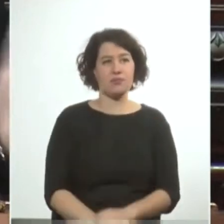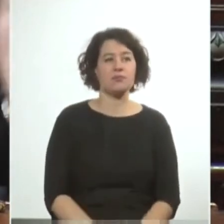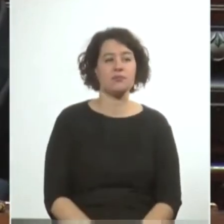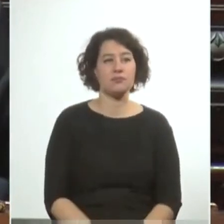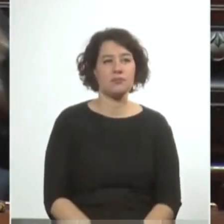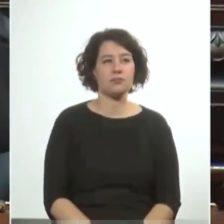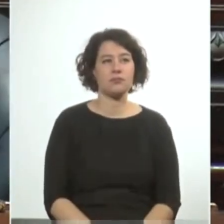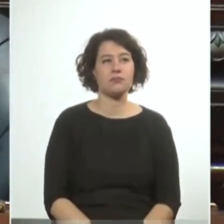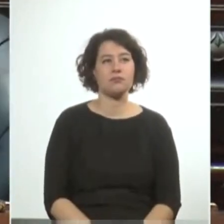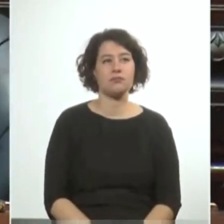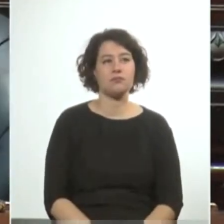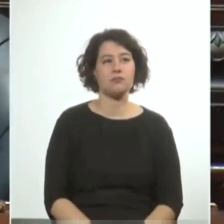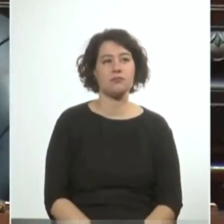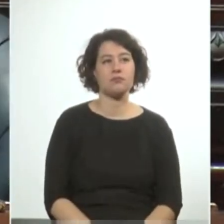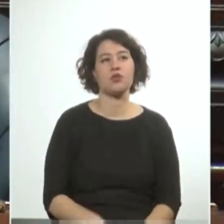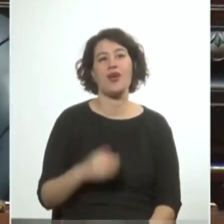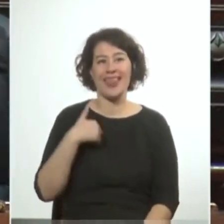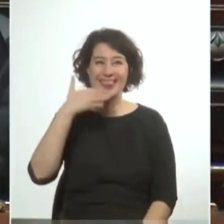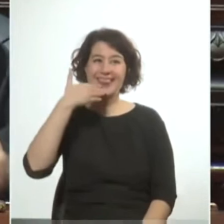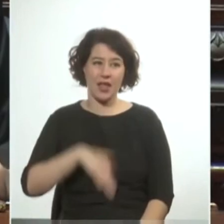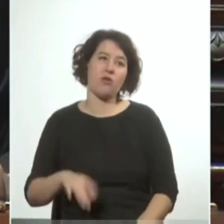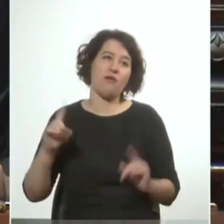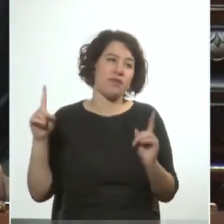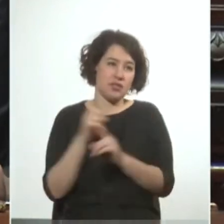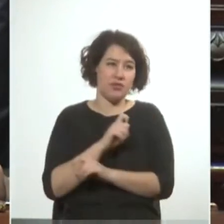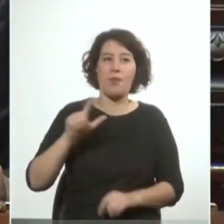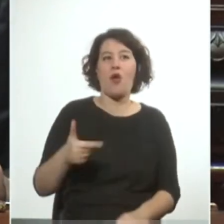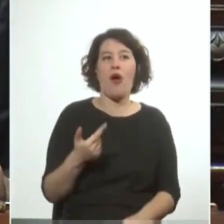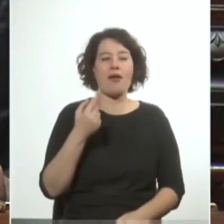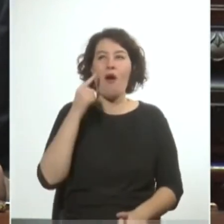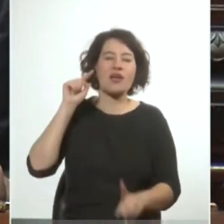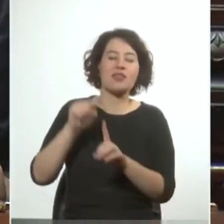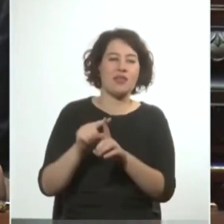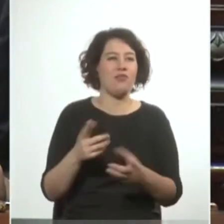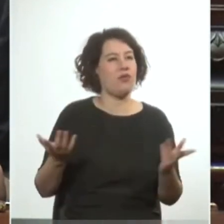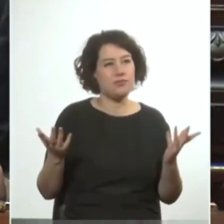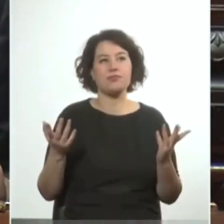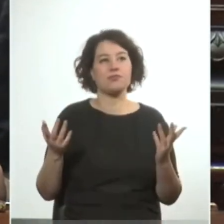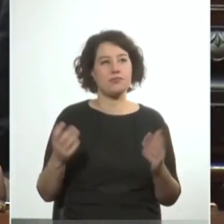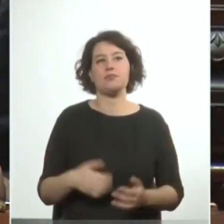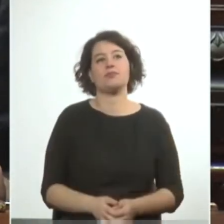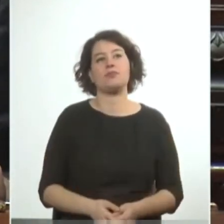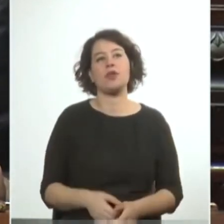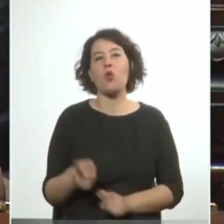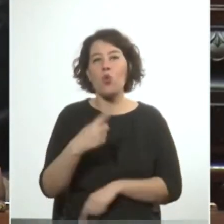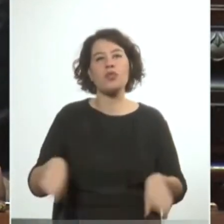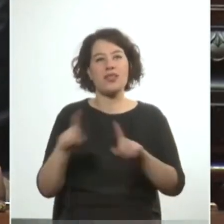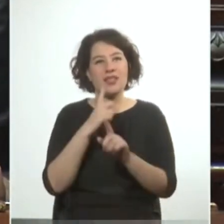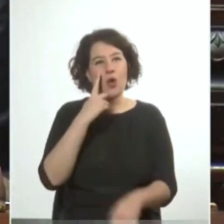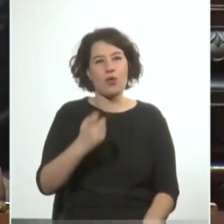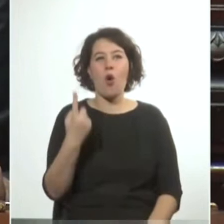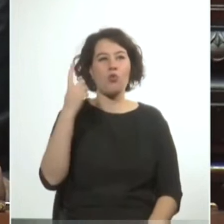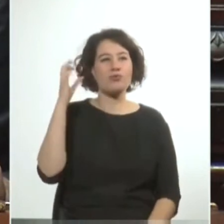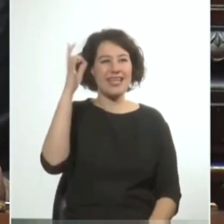lo que yo entiendo que va a ser muy difícil porque no hay intención en ese sentido fíjense en ustedes que uno de los